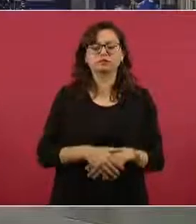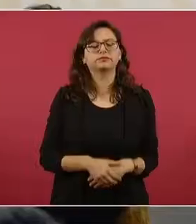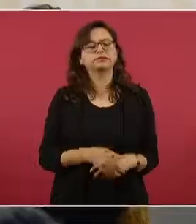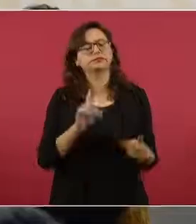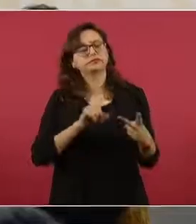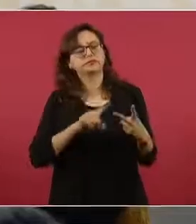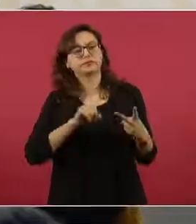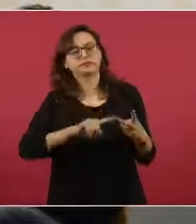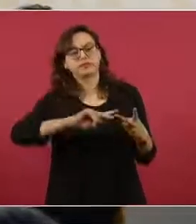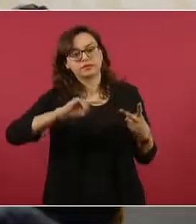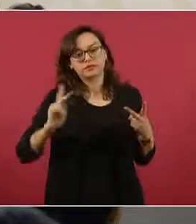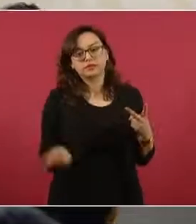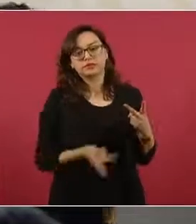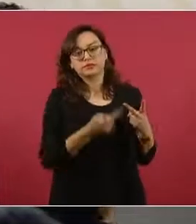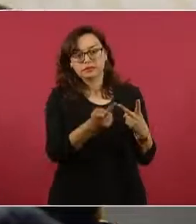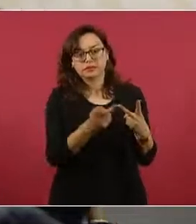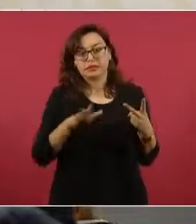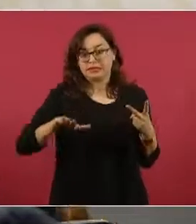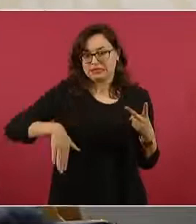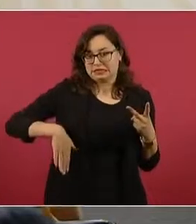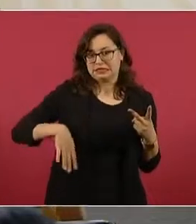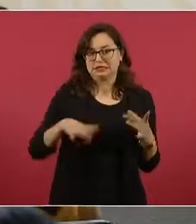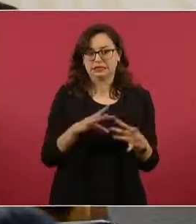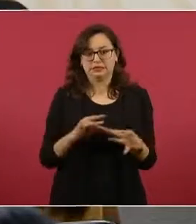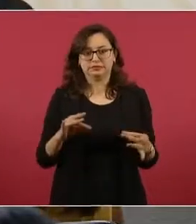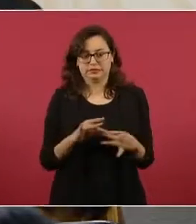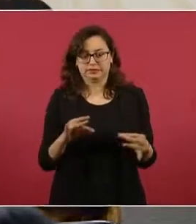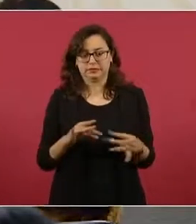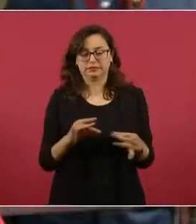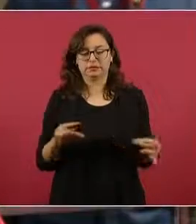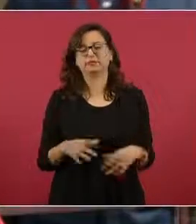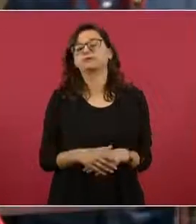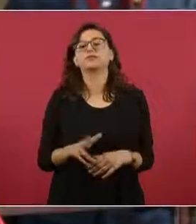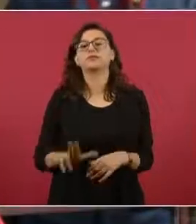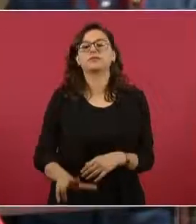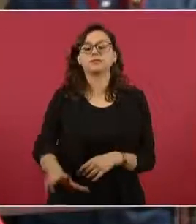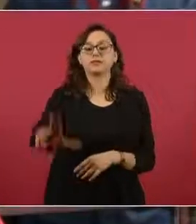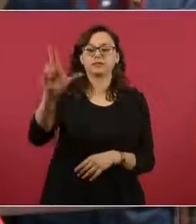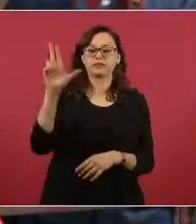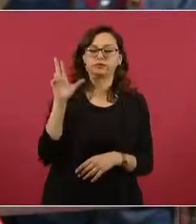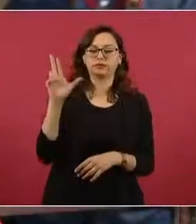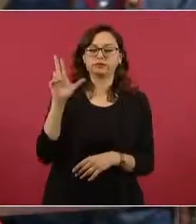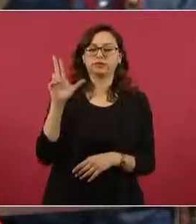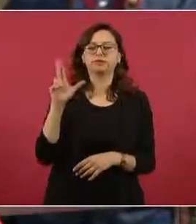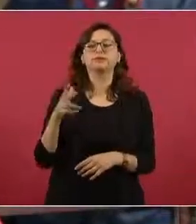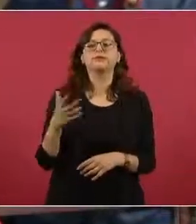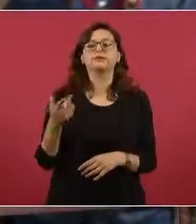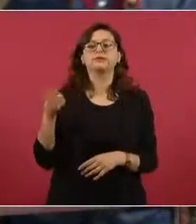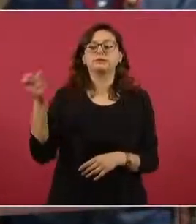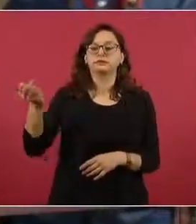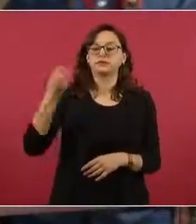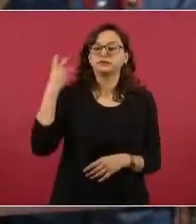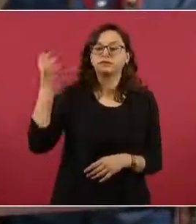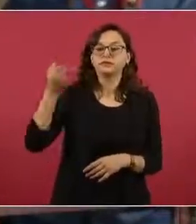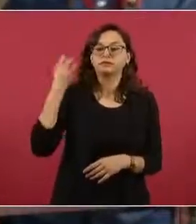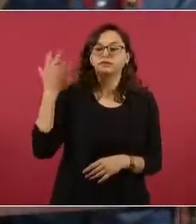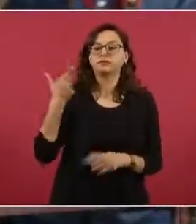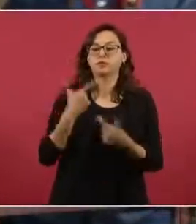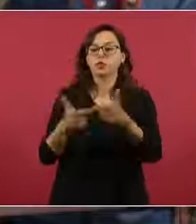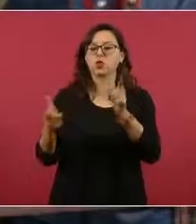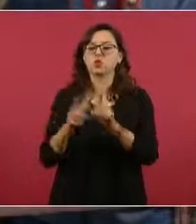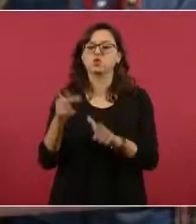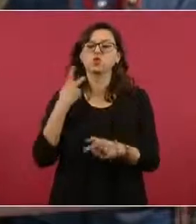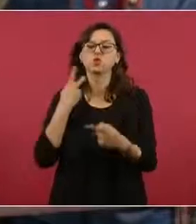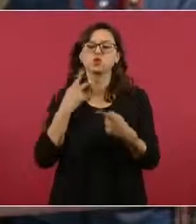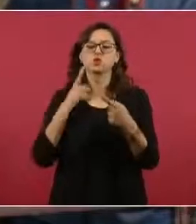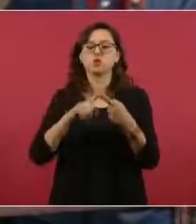acorde a lo que acaba de comentar y es que el martes en una conferencia de prensa los dirigentes de los partidos